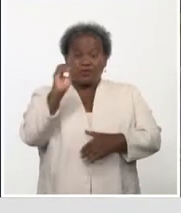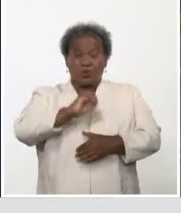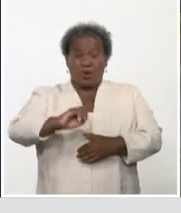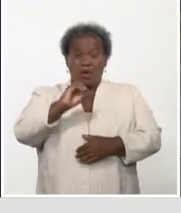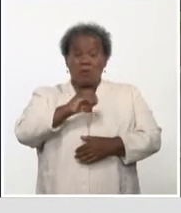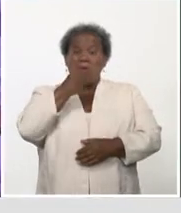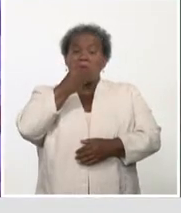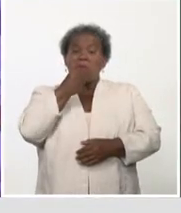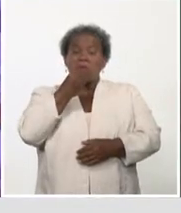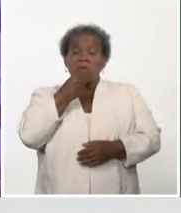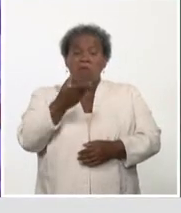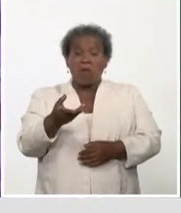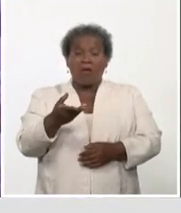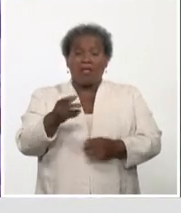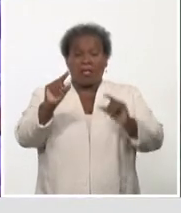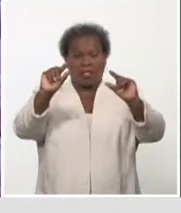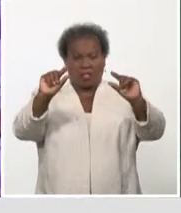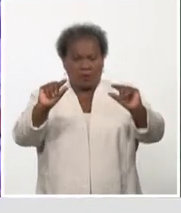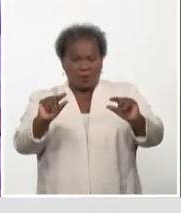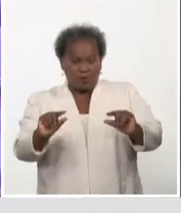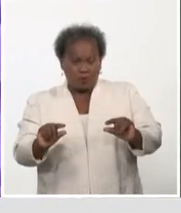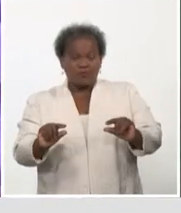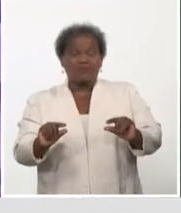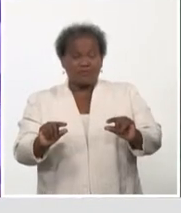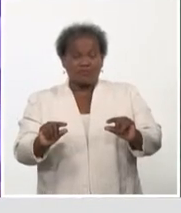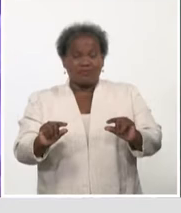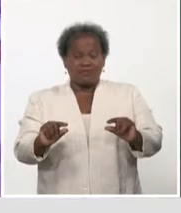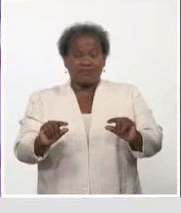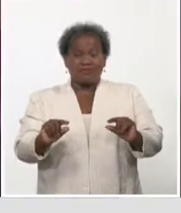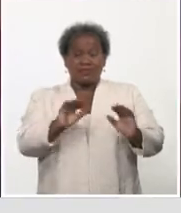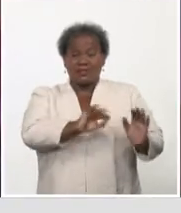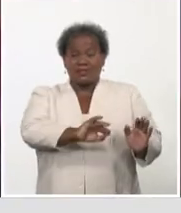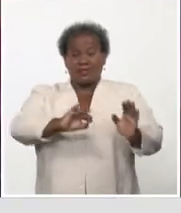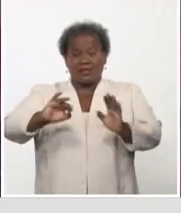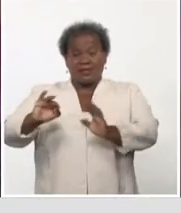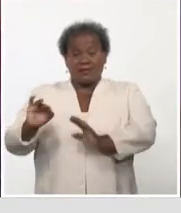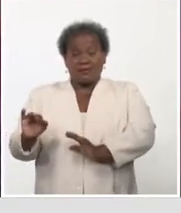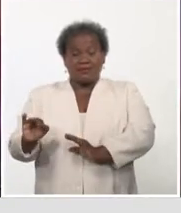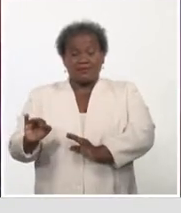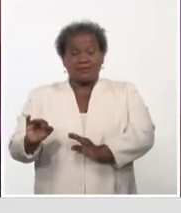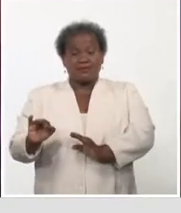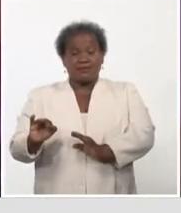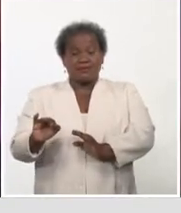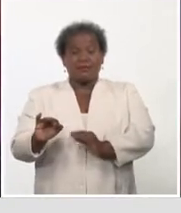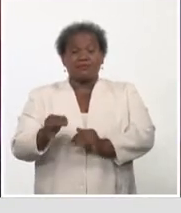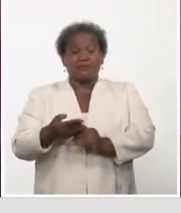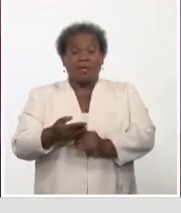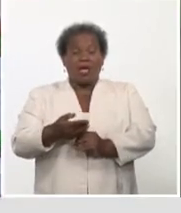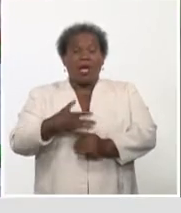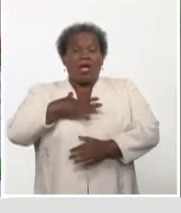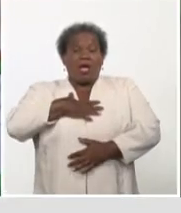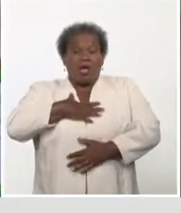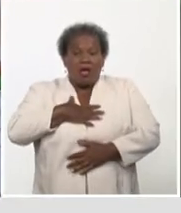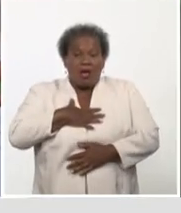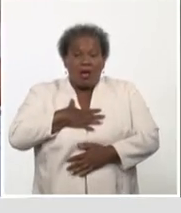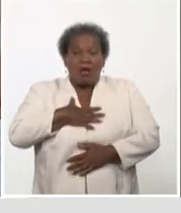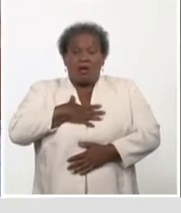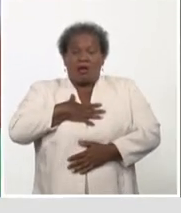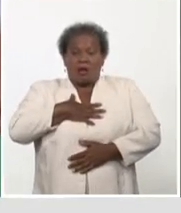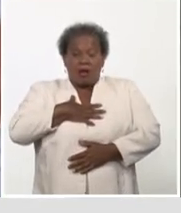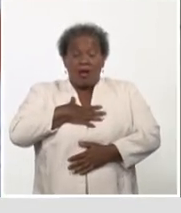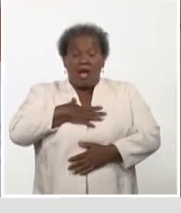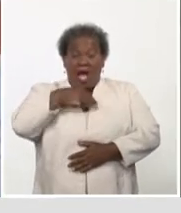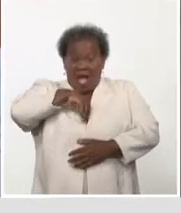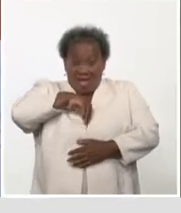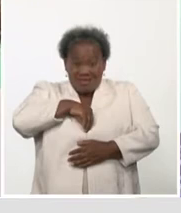disminuido. Por otro lado, tenemos que en aparatos respiratorios también se suceden cambios